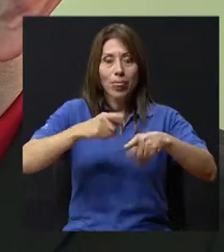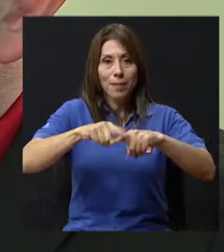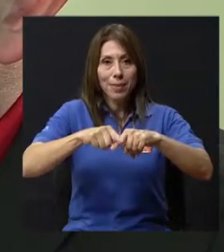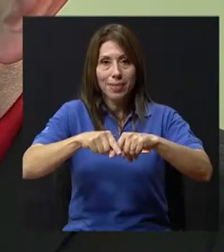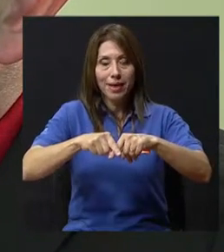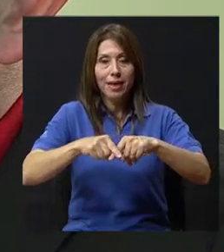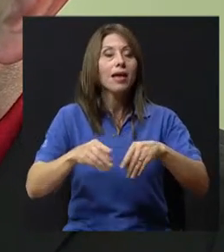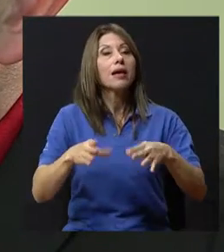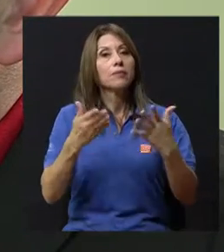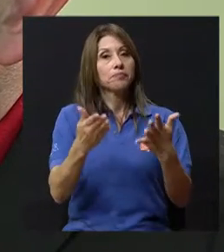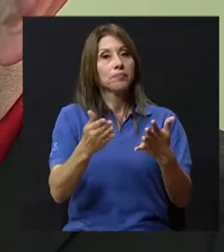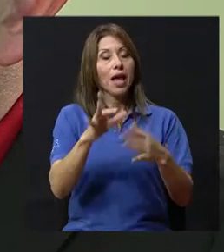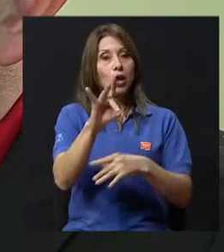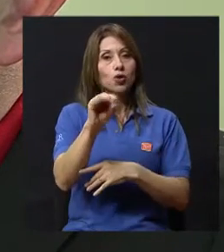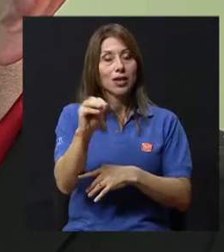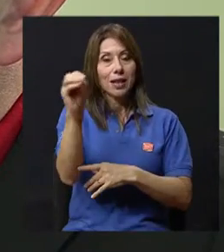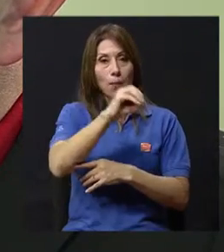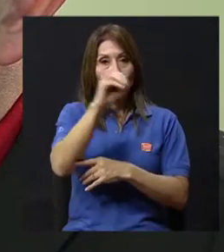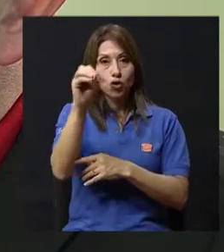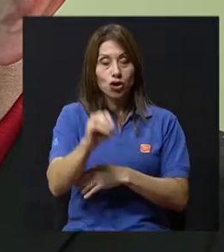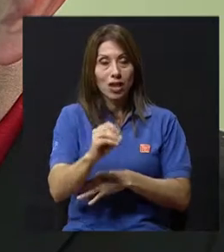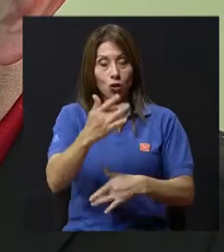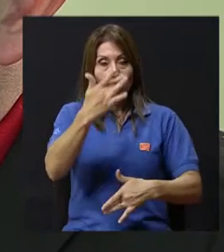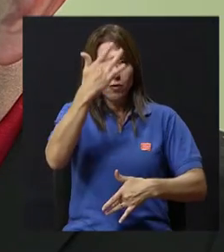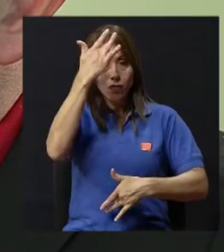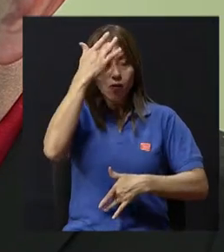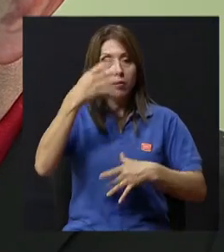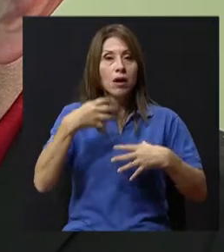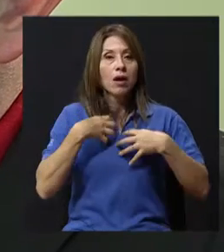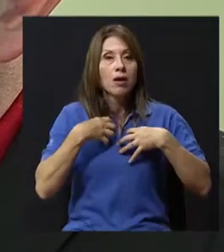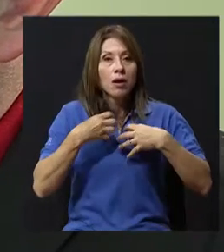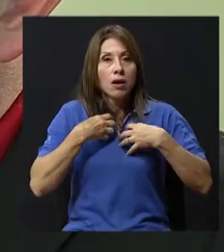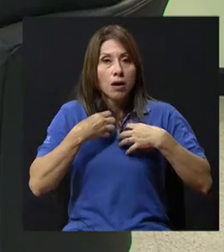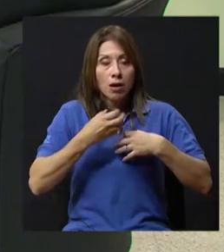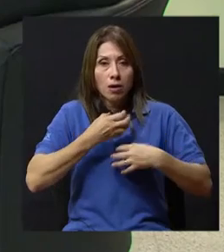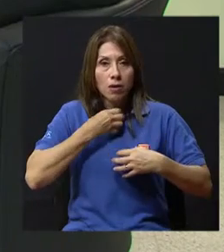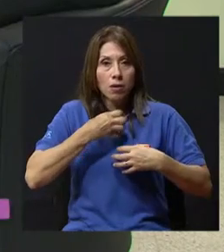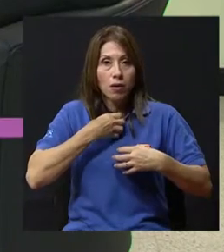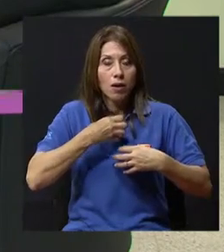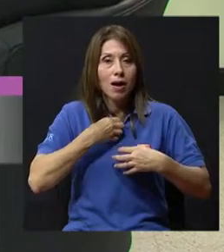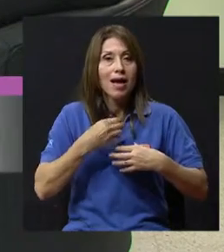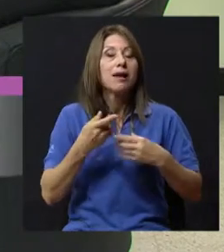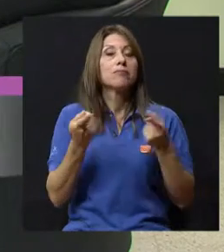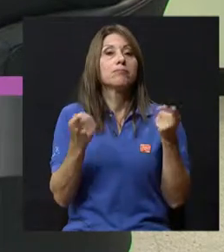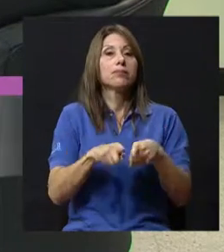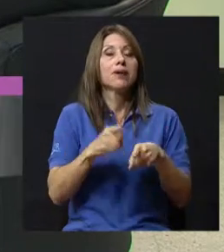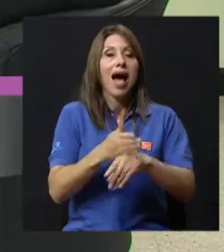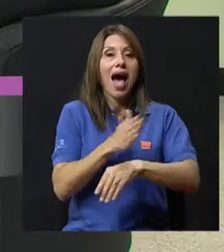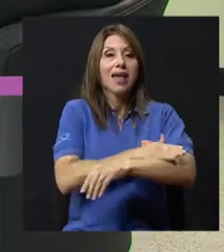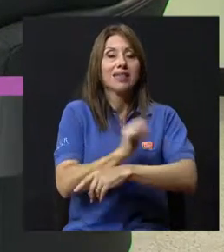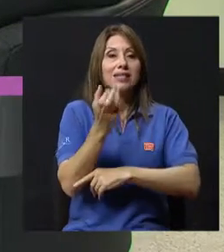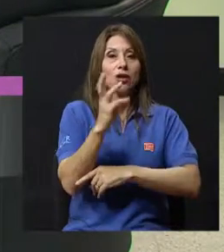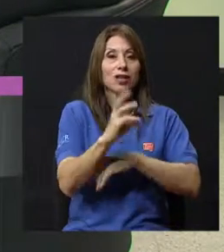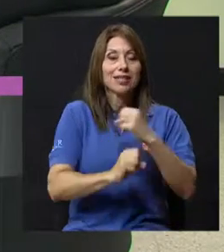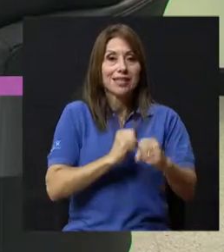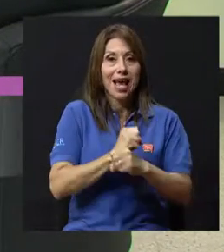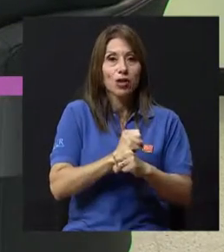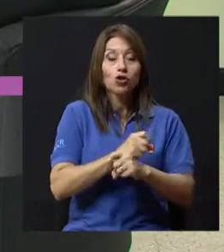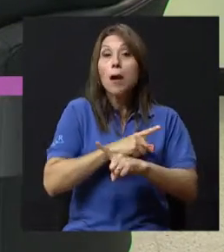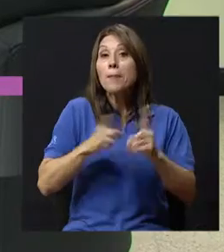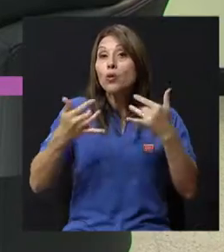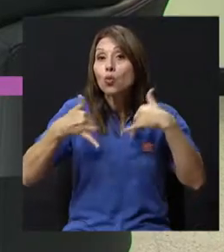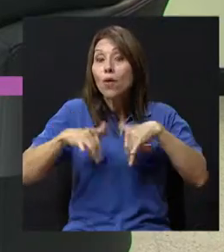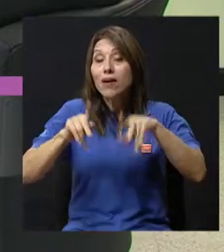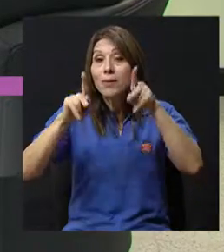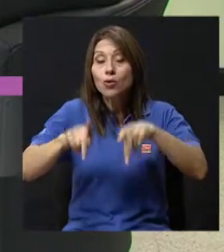de los casos de asma se presentan antes de los 16 años, pero hay un 20% que se pueden presentar incluso de